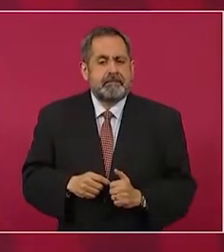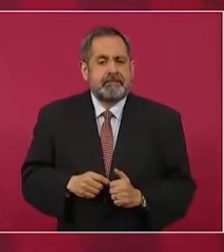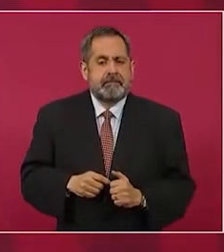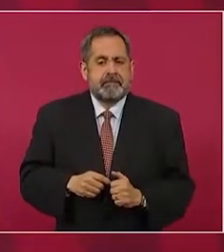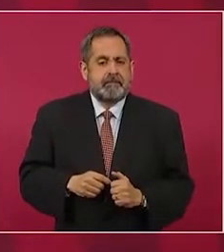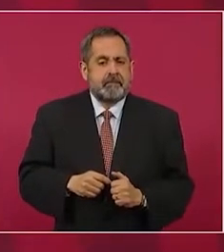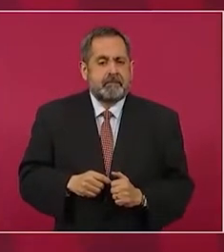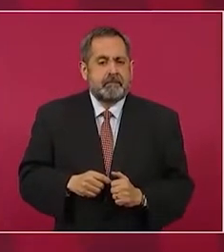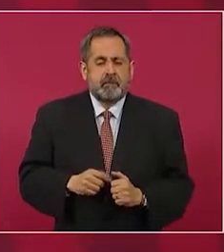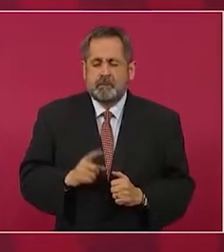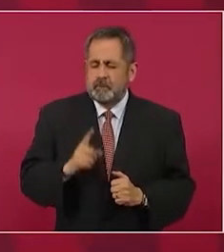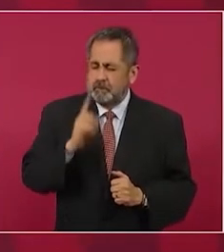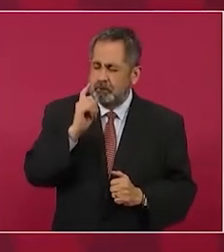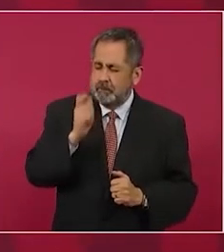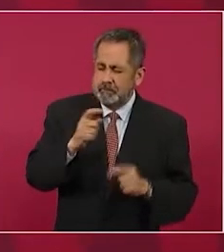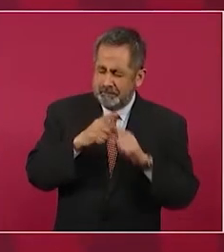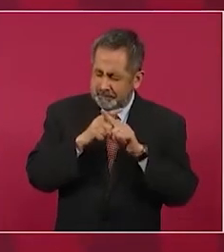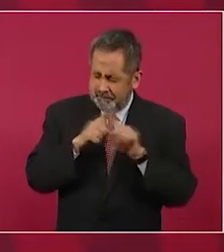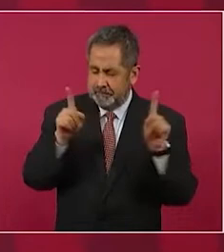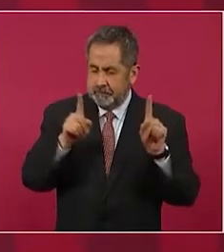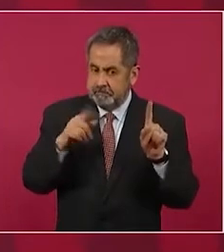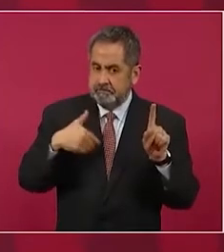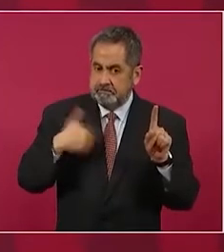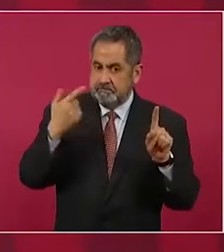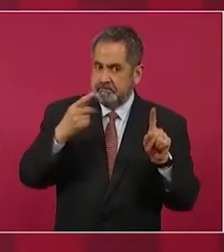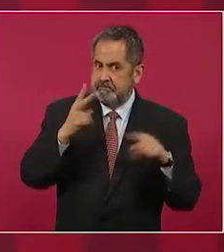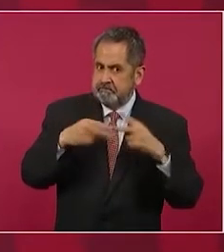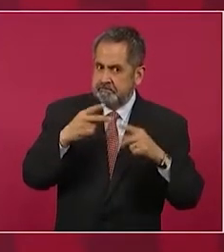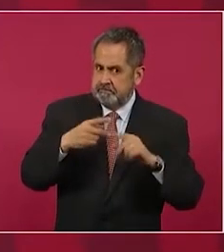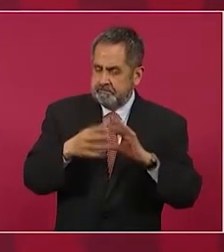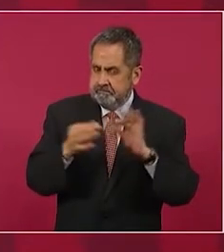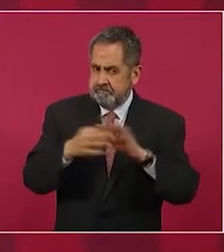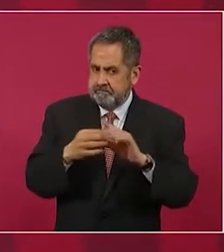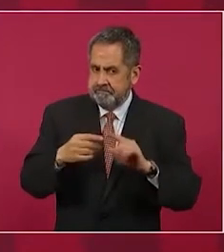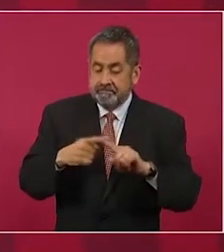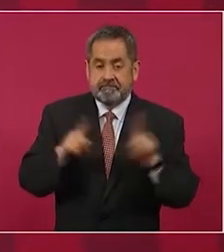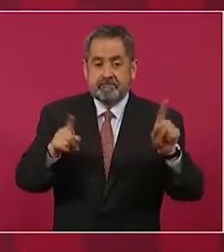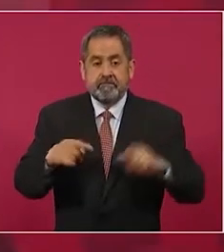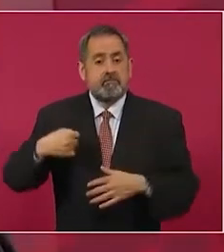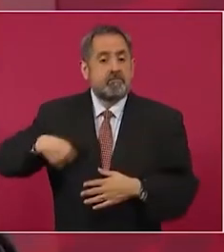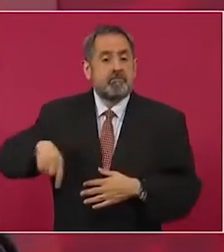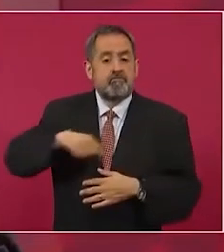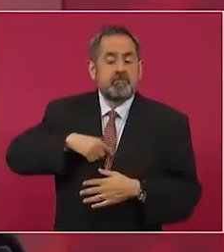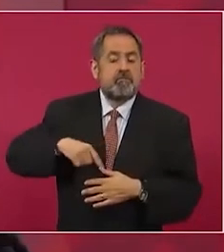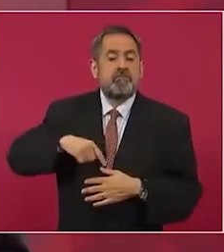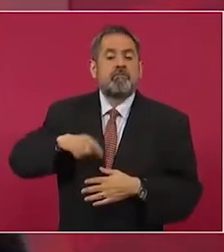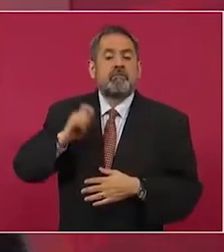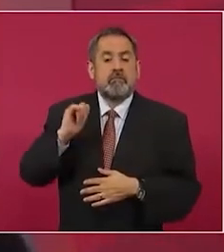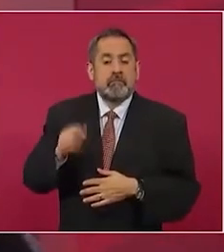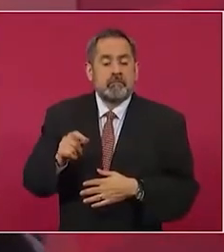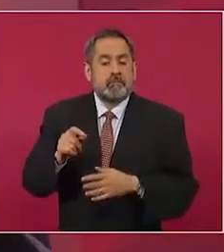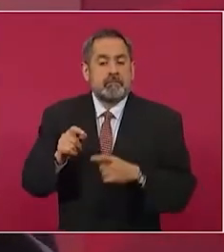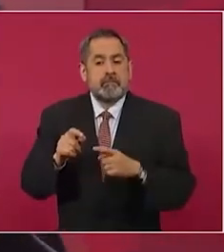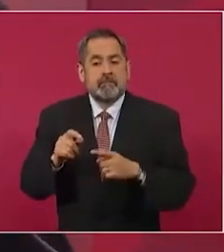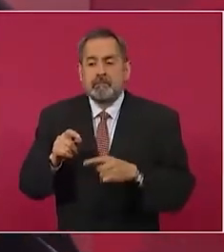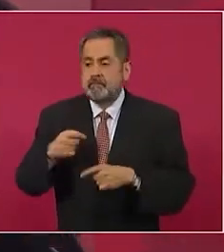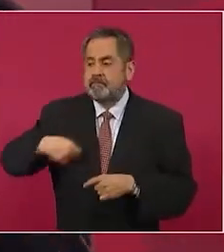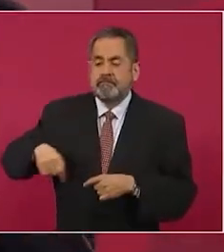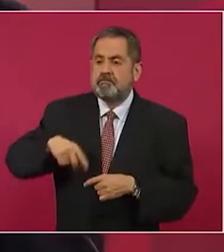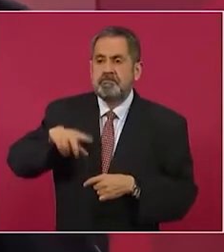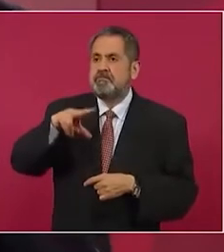la diferencia y es una ventaja, es que nosotros no permitimos